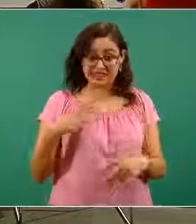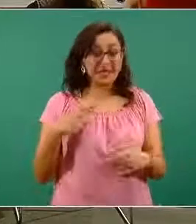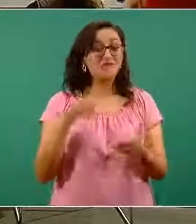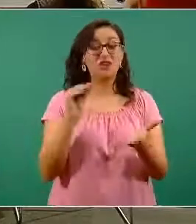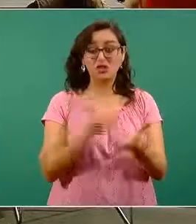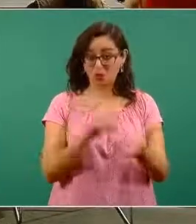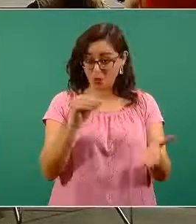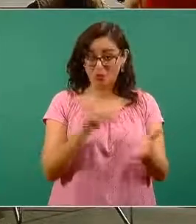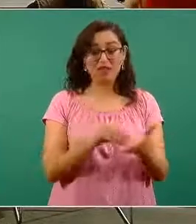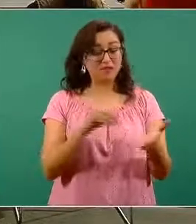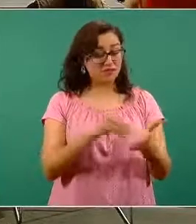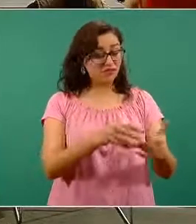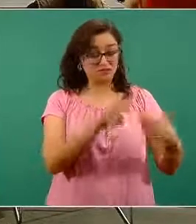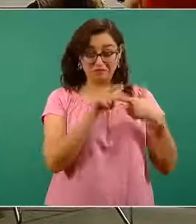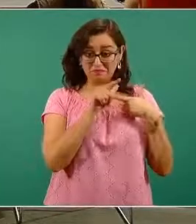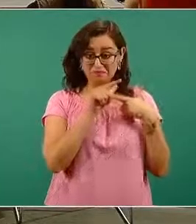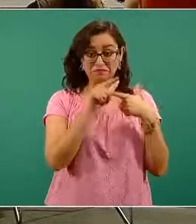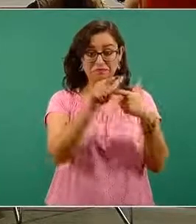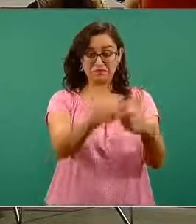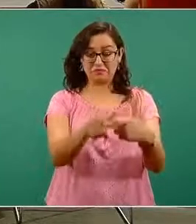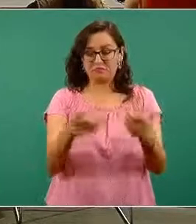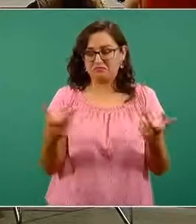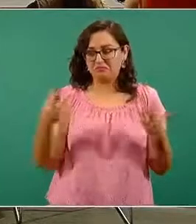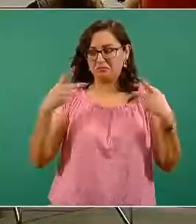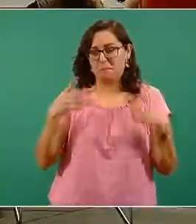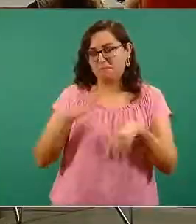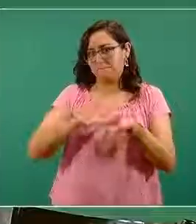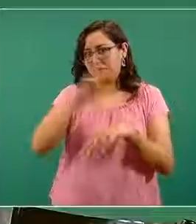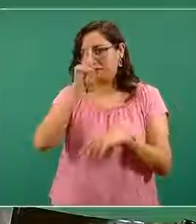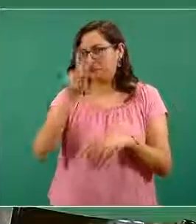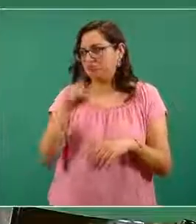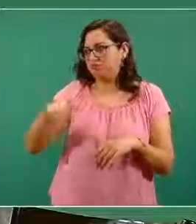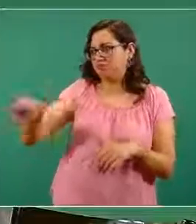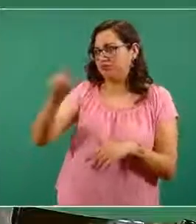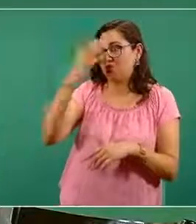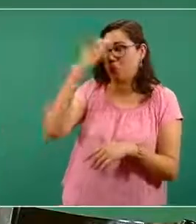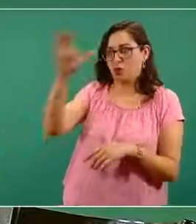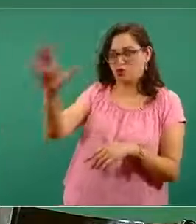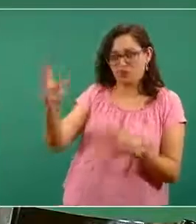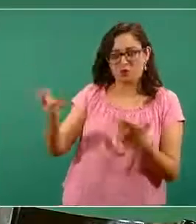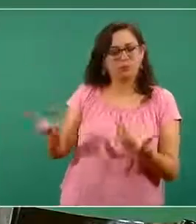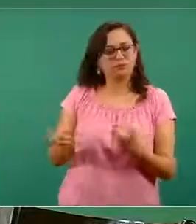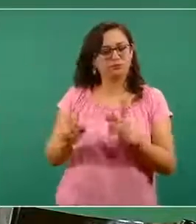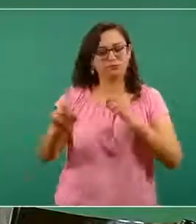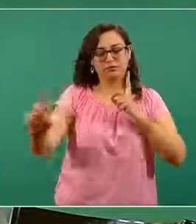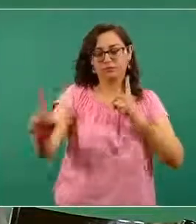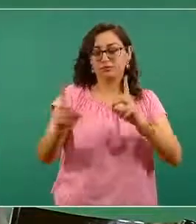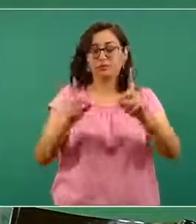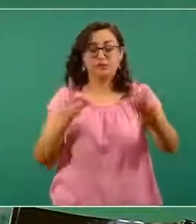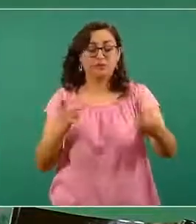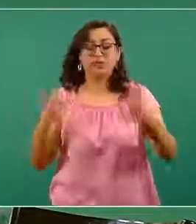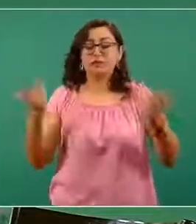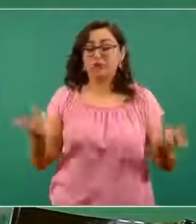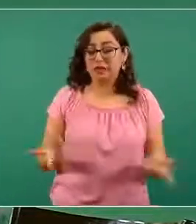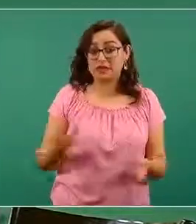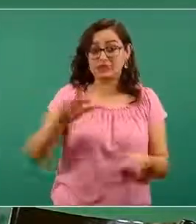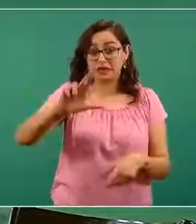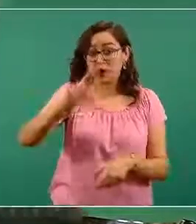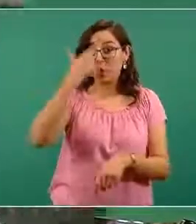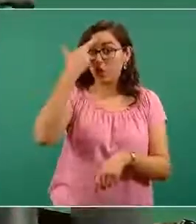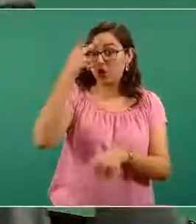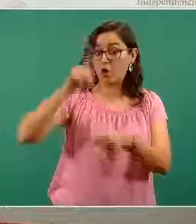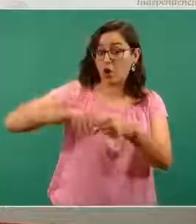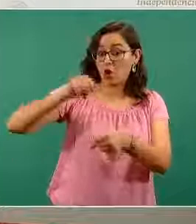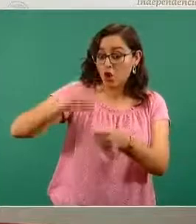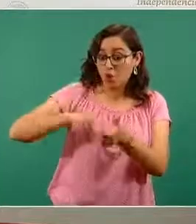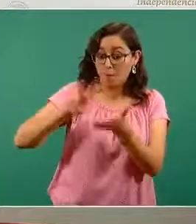a las que no, digamos, conocemos. Existe el riesgo siempre, semáforo verde no significa riesgo